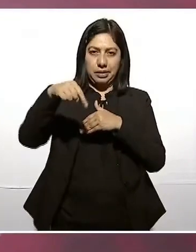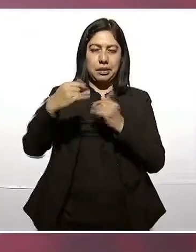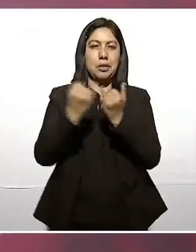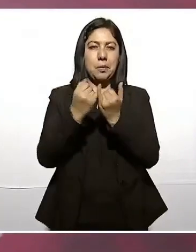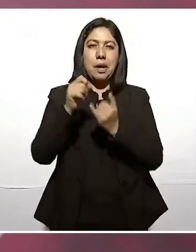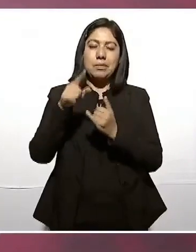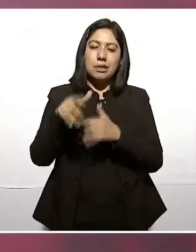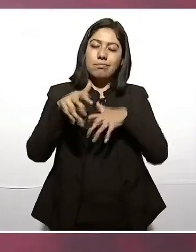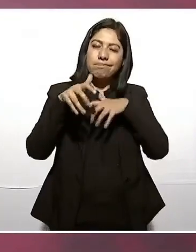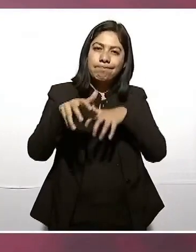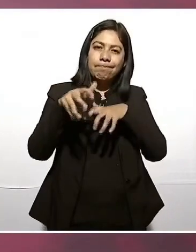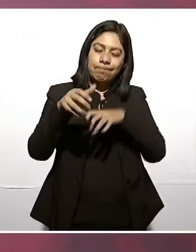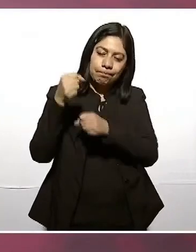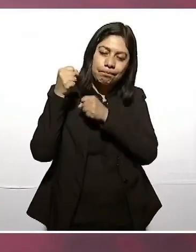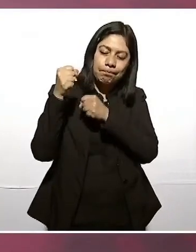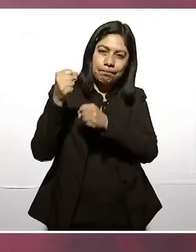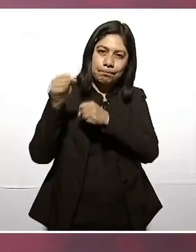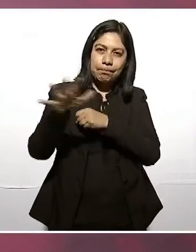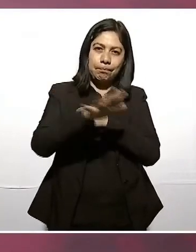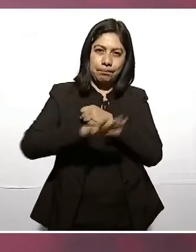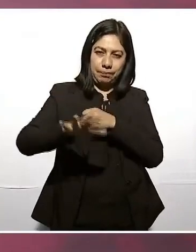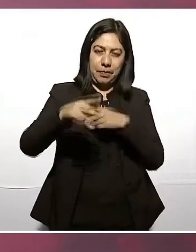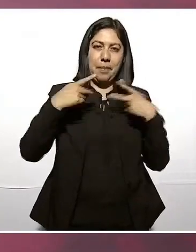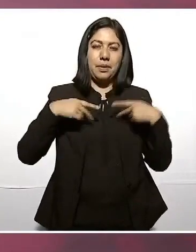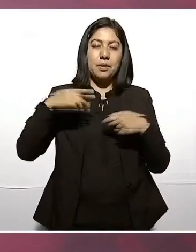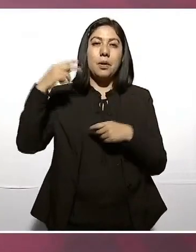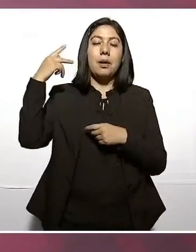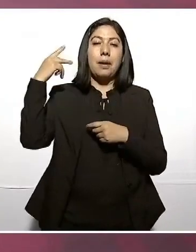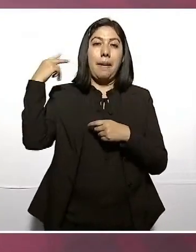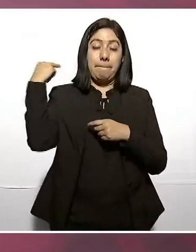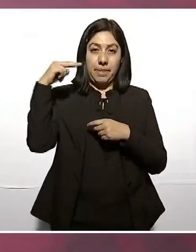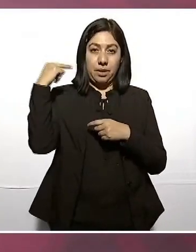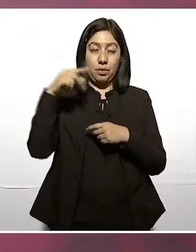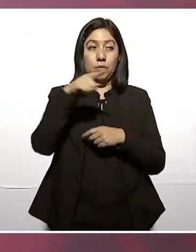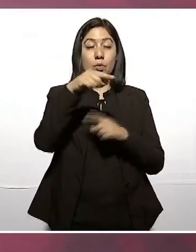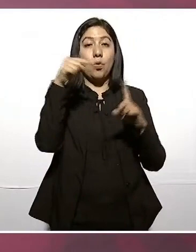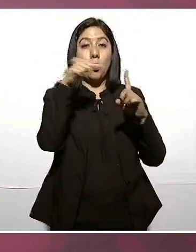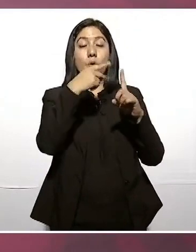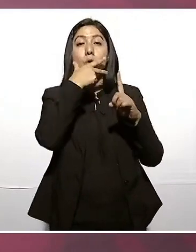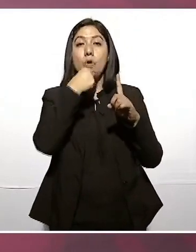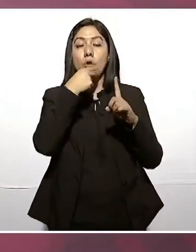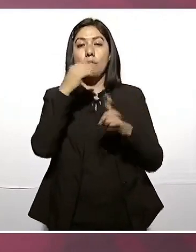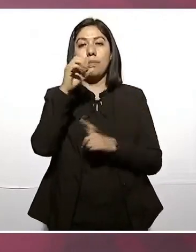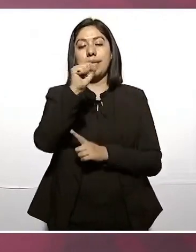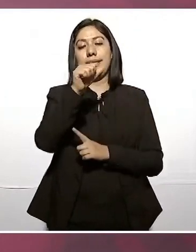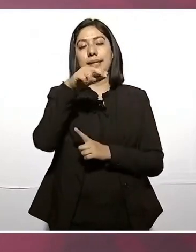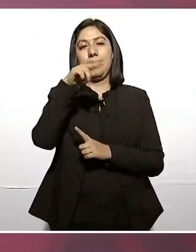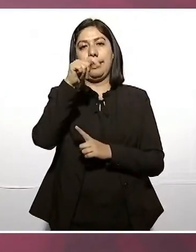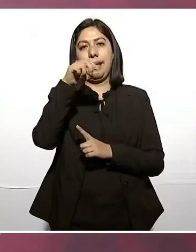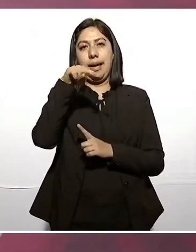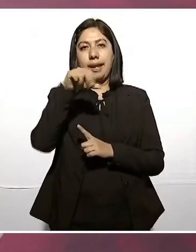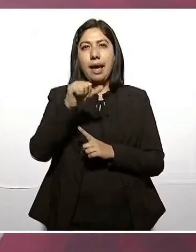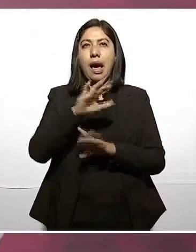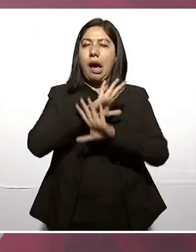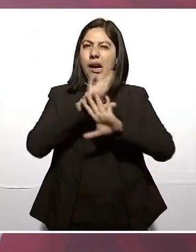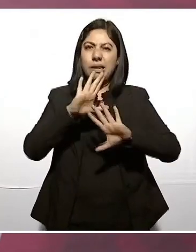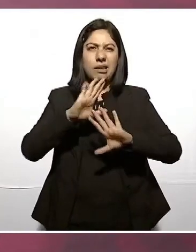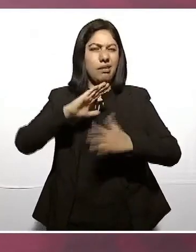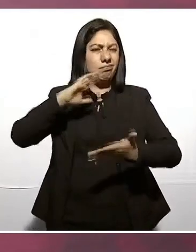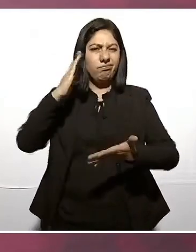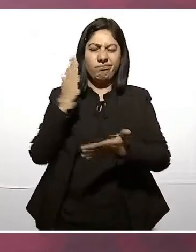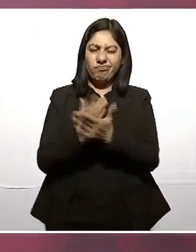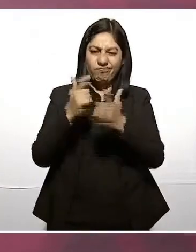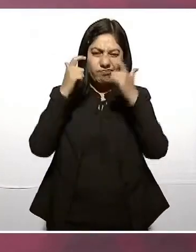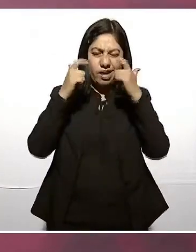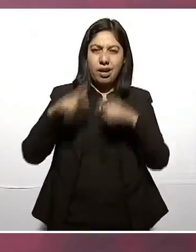Veracruz, Santana Rodríguez se levanta en armas en